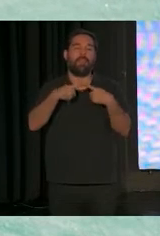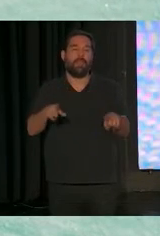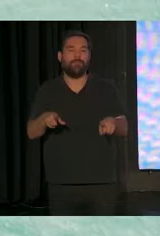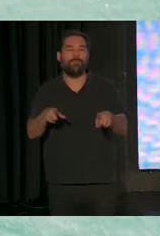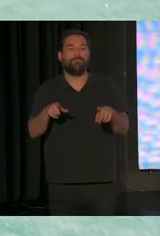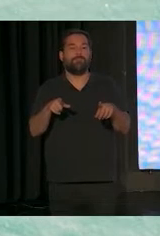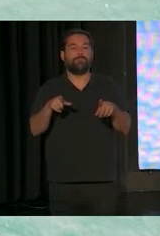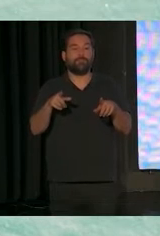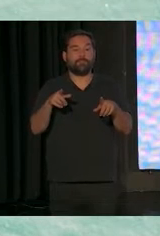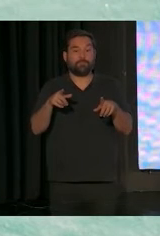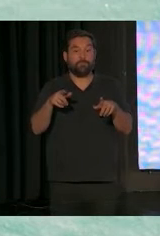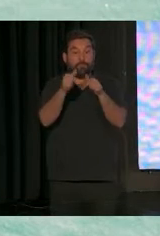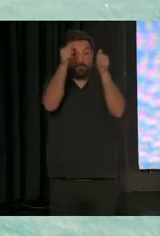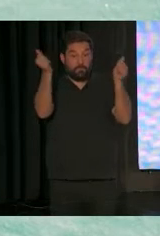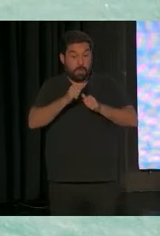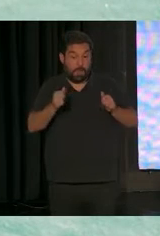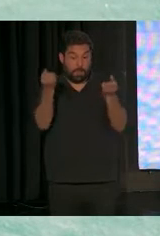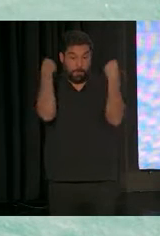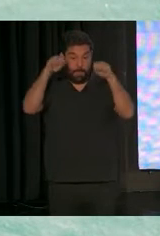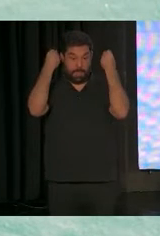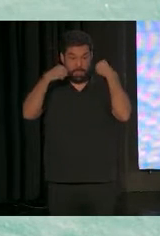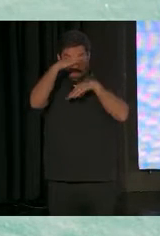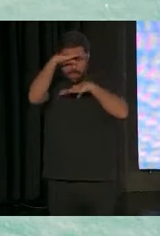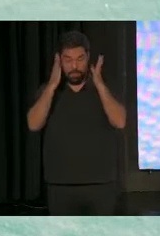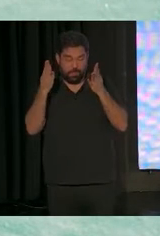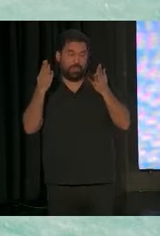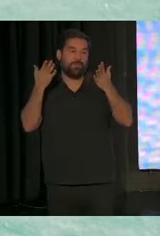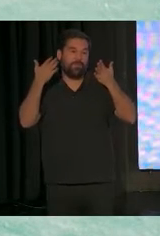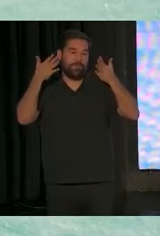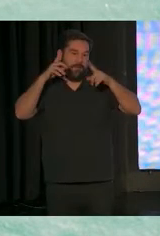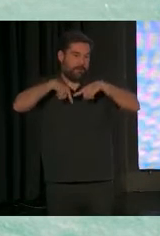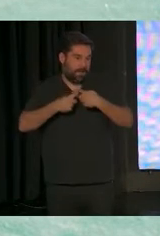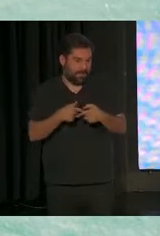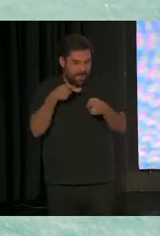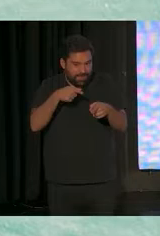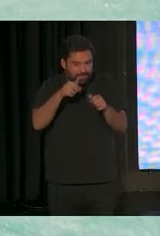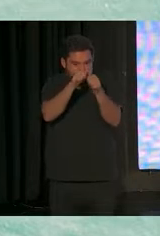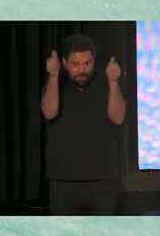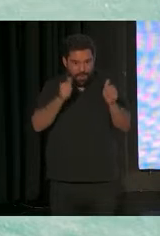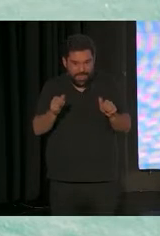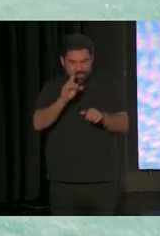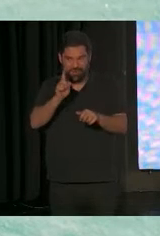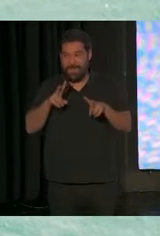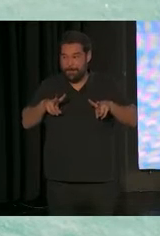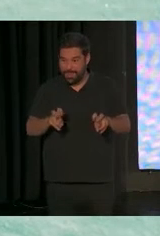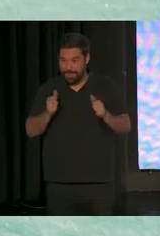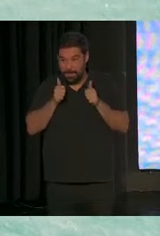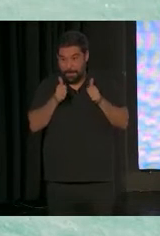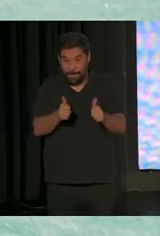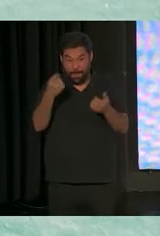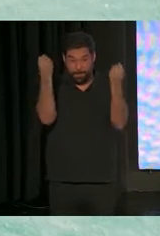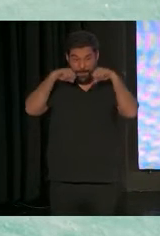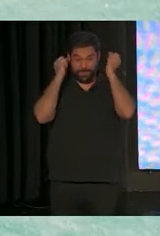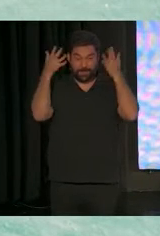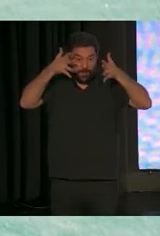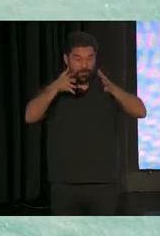prácticas centradas en la familia no es un modelo. Es un principio, como hemos dicho. Es una práctica recomendada.